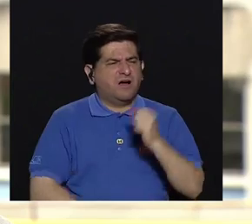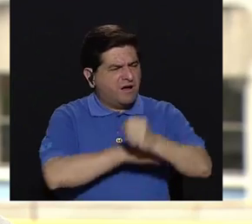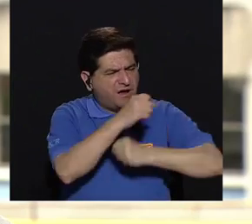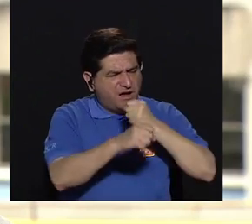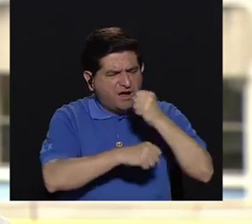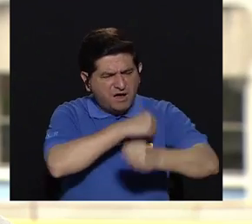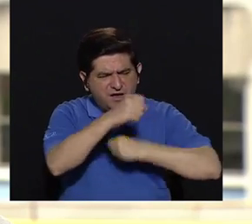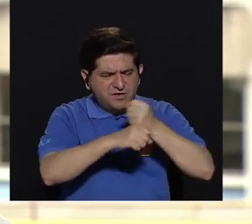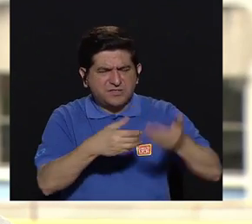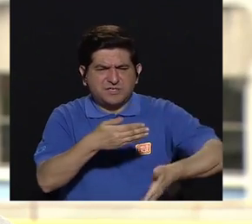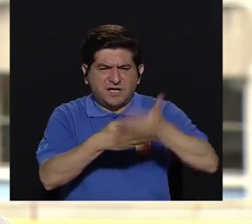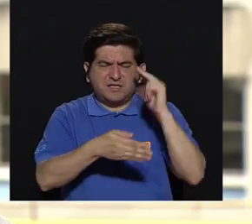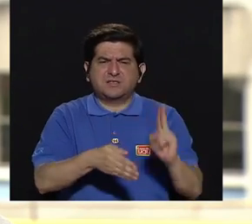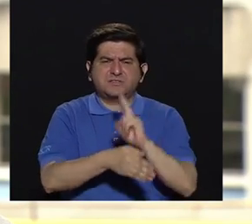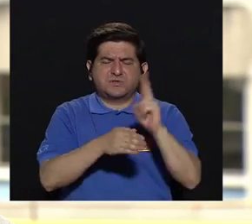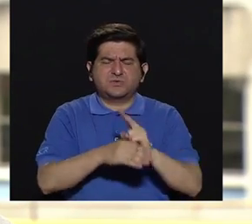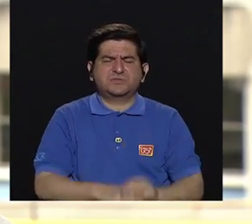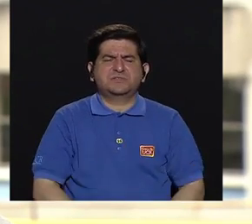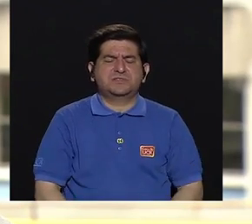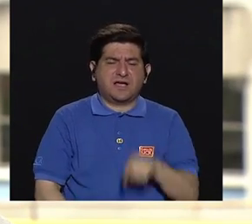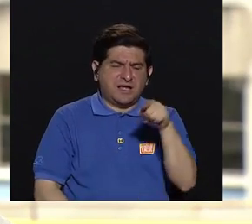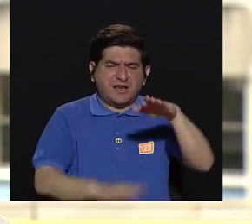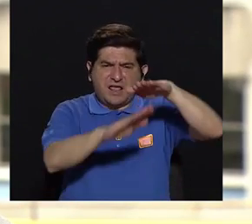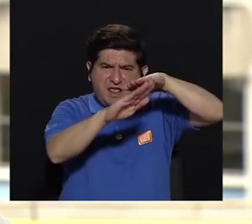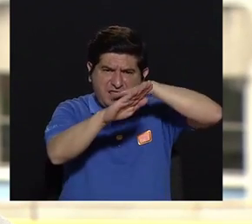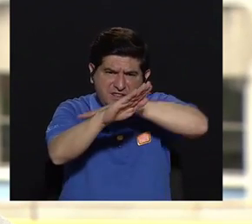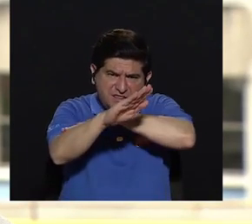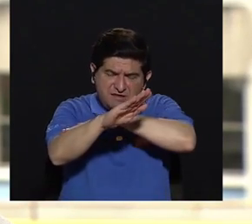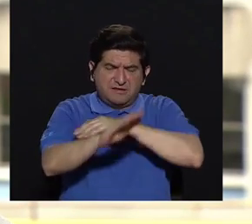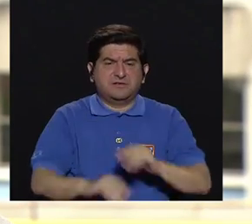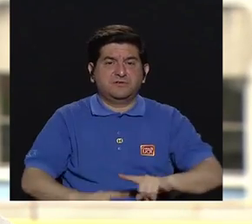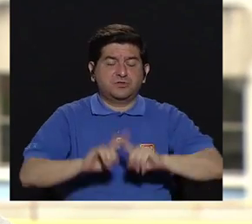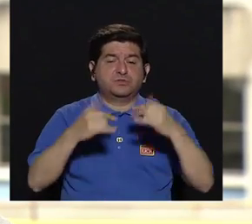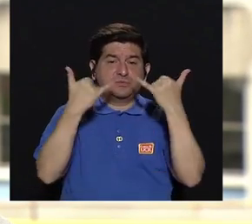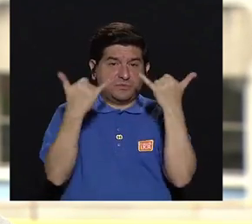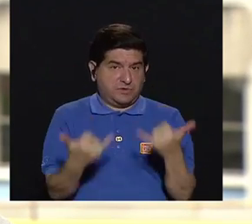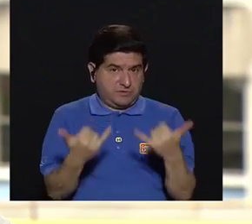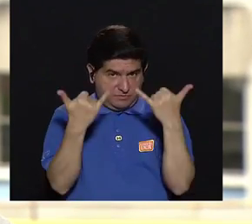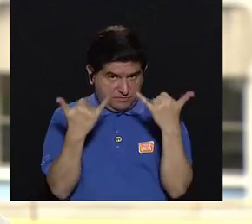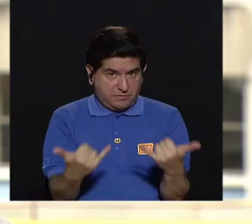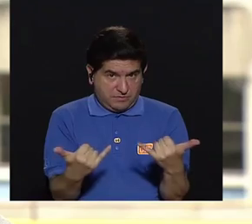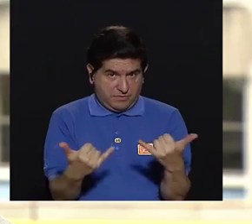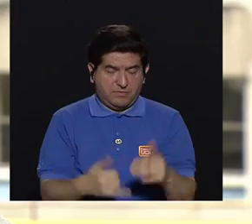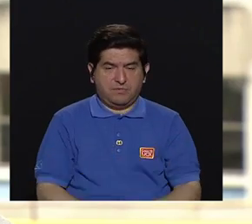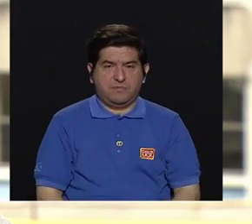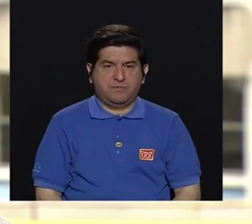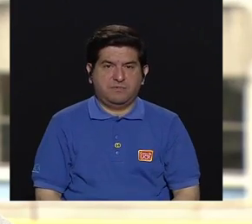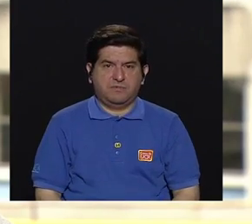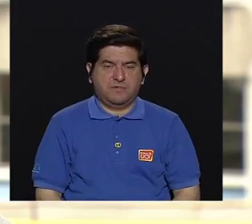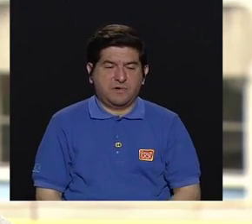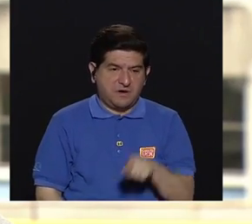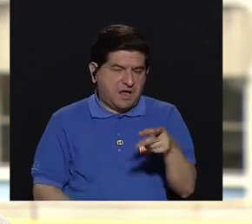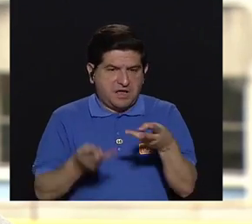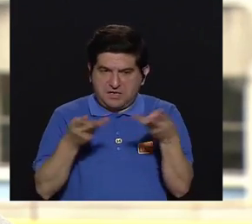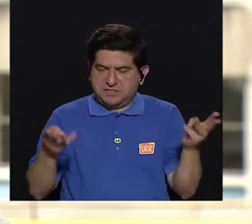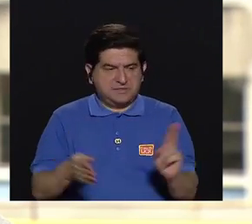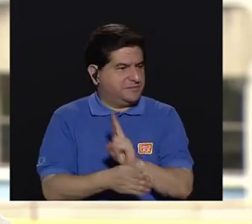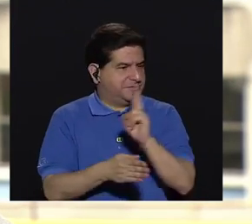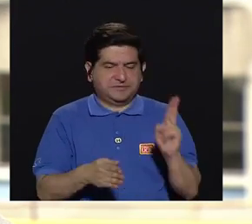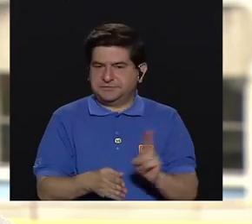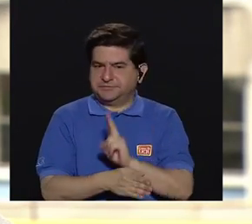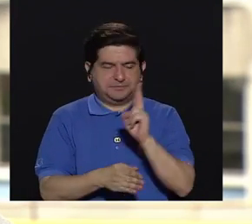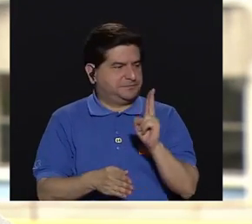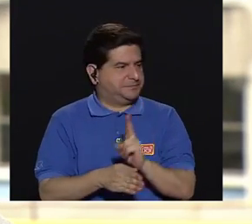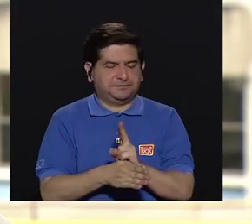varias décadas se utilizaba mucho en los techos, en la cubierta, pero hoy en día no se